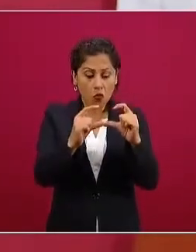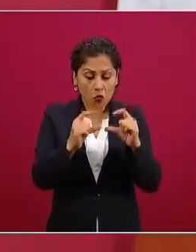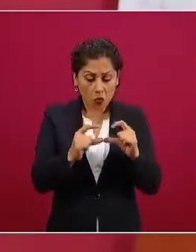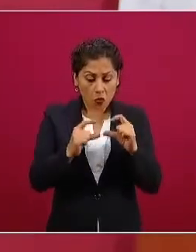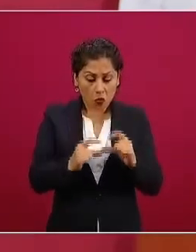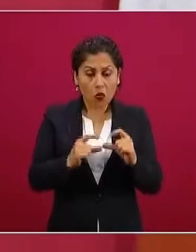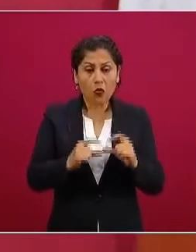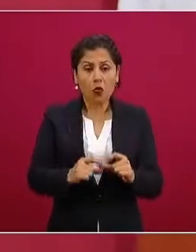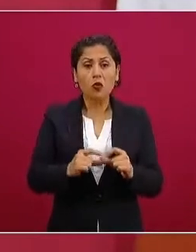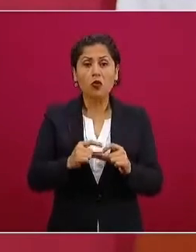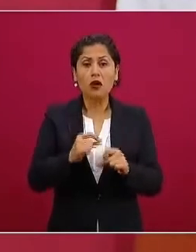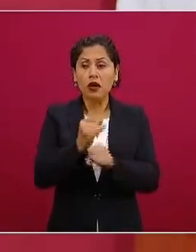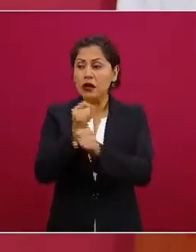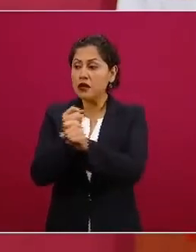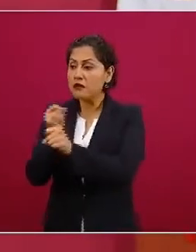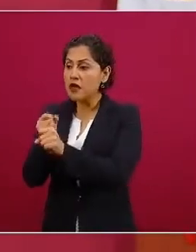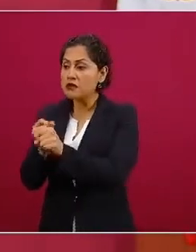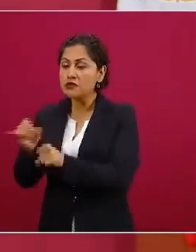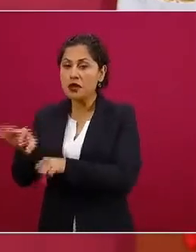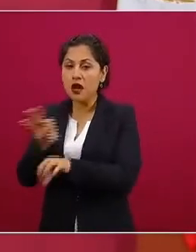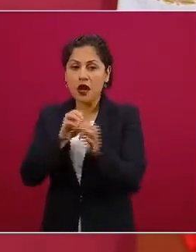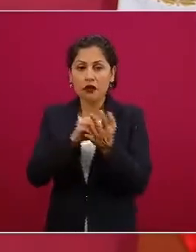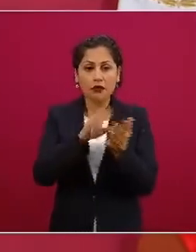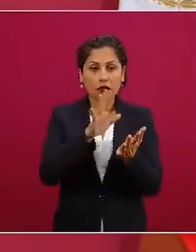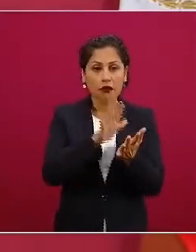supuestamente independientes